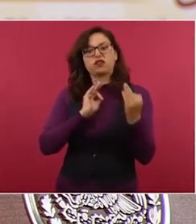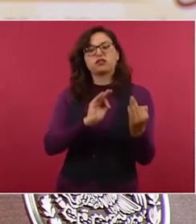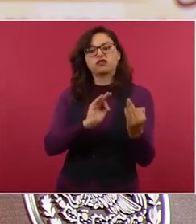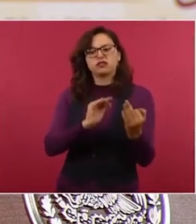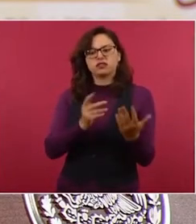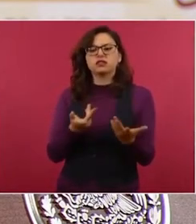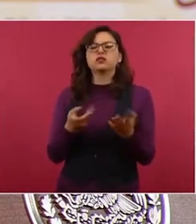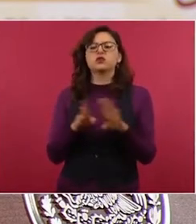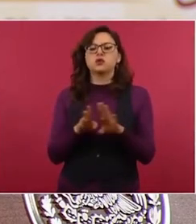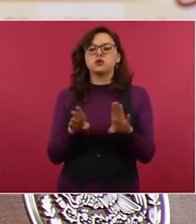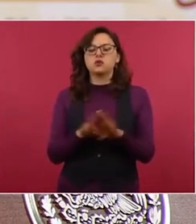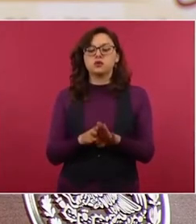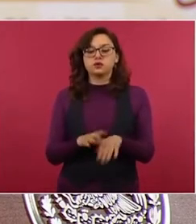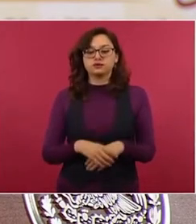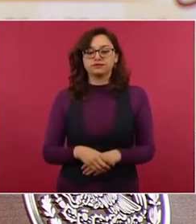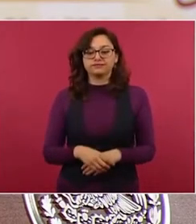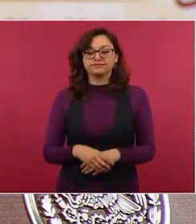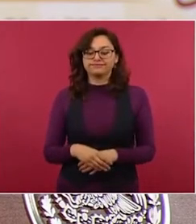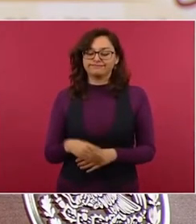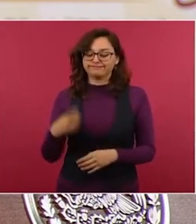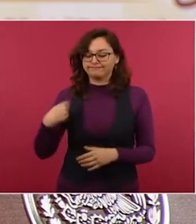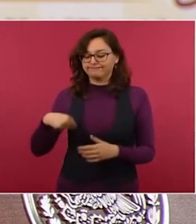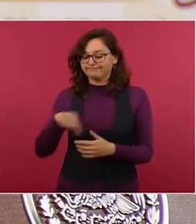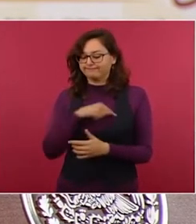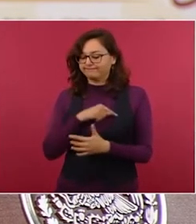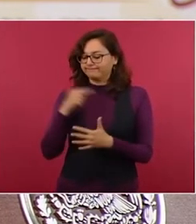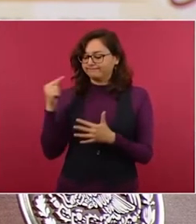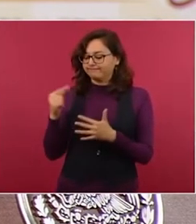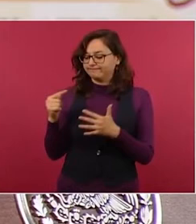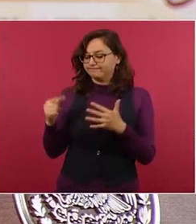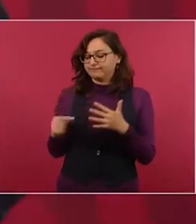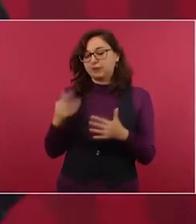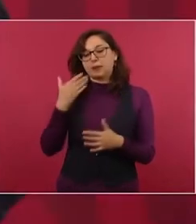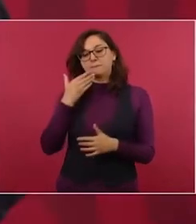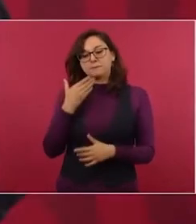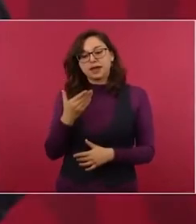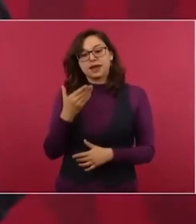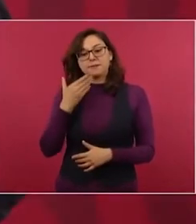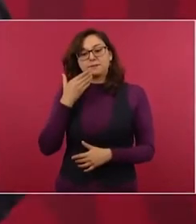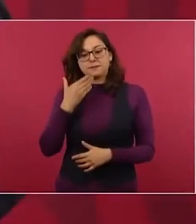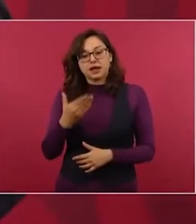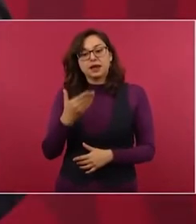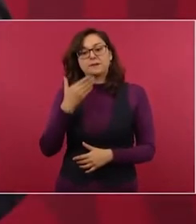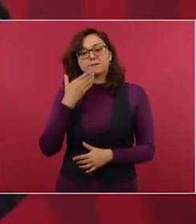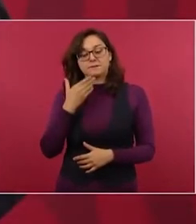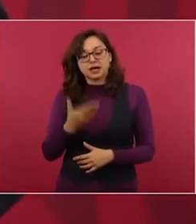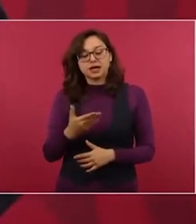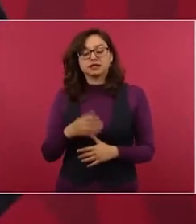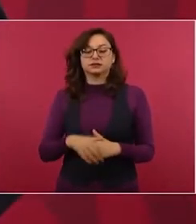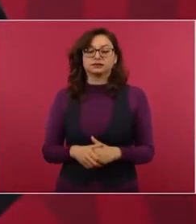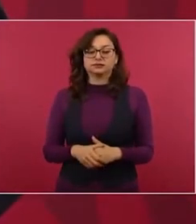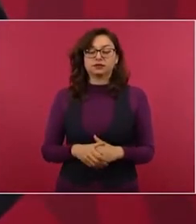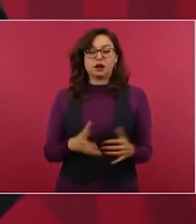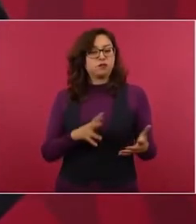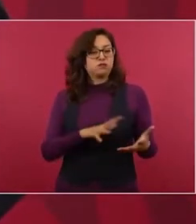Y la no violencia. Lamento mucho lo que pasó.